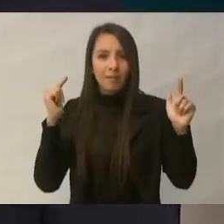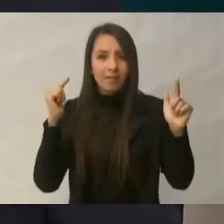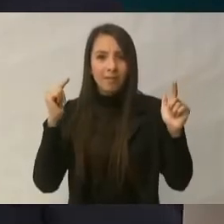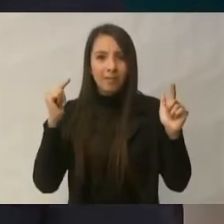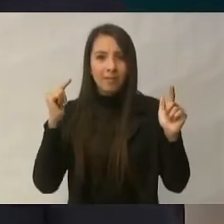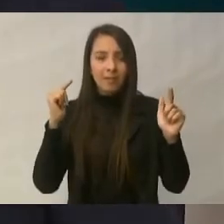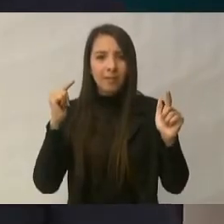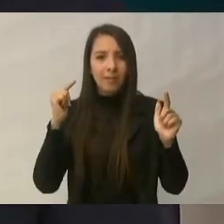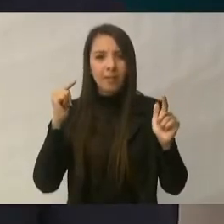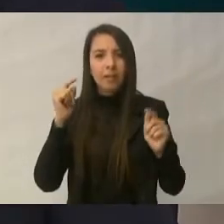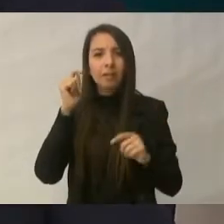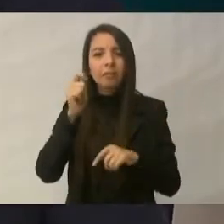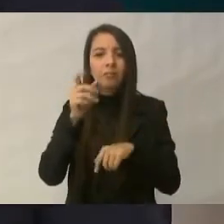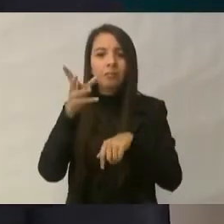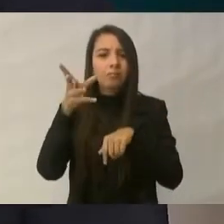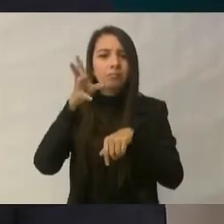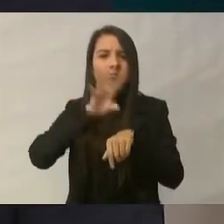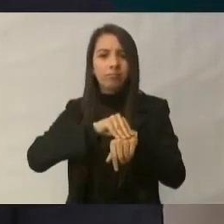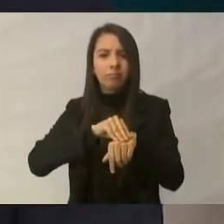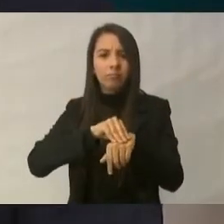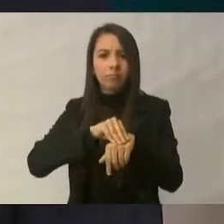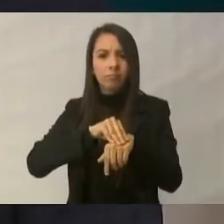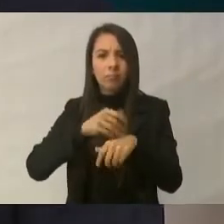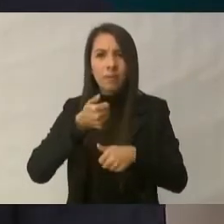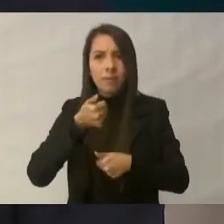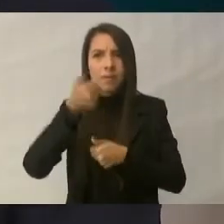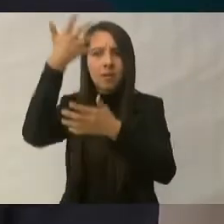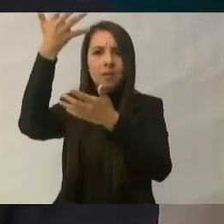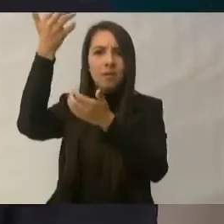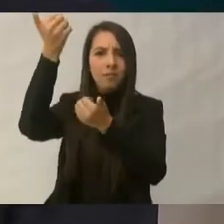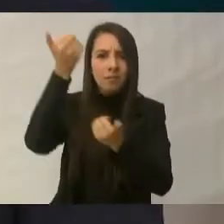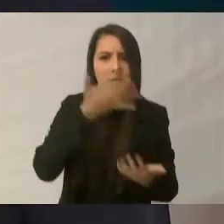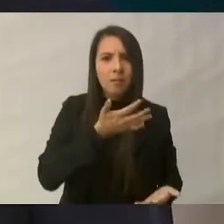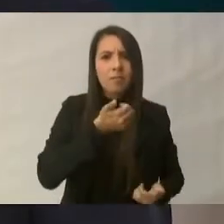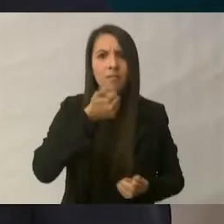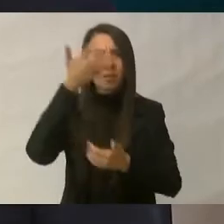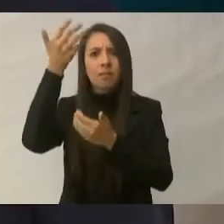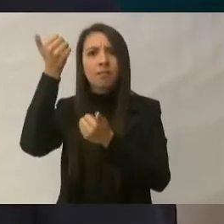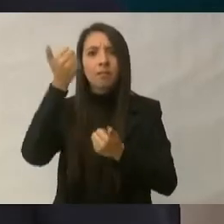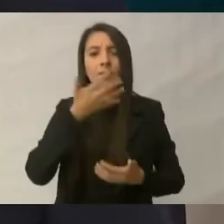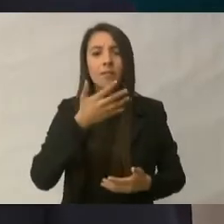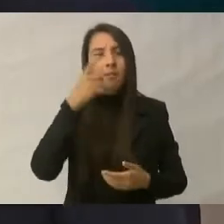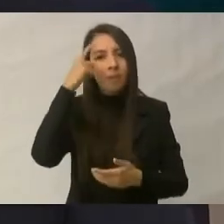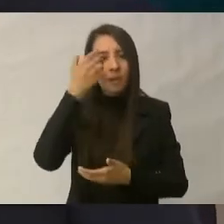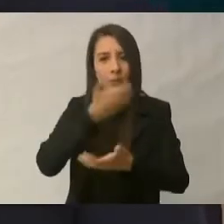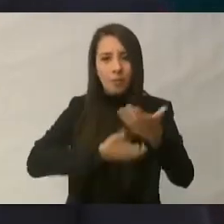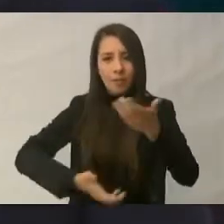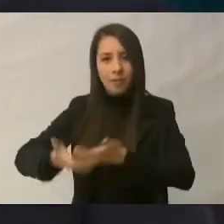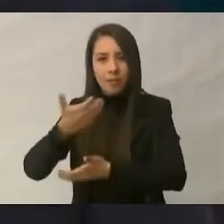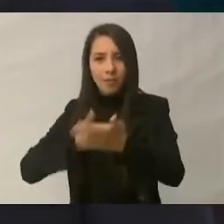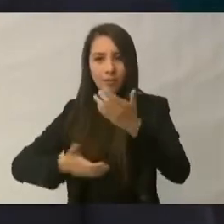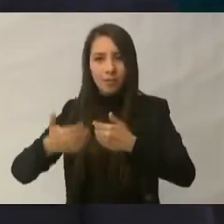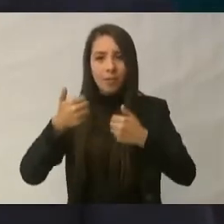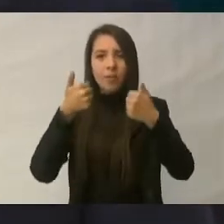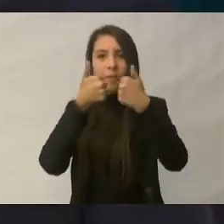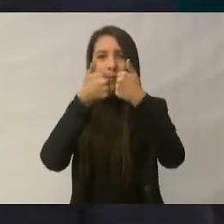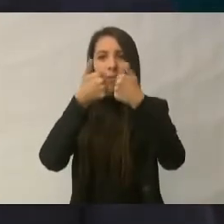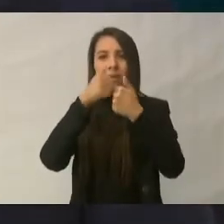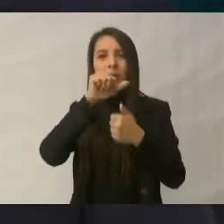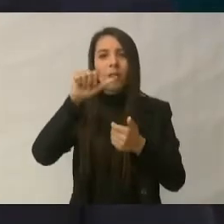permitir el paso de mercancías, del comercio, la zona fronteriza de Tamaulipas